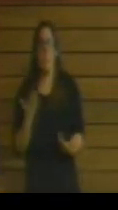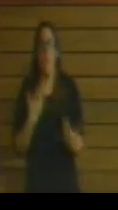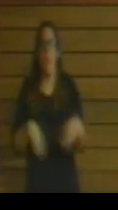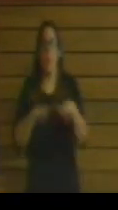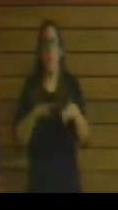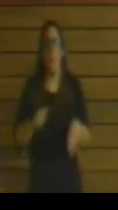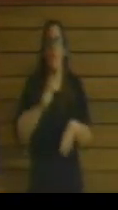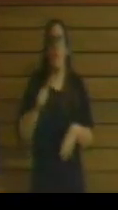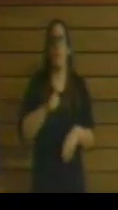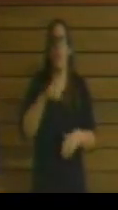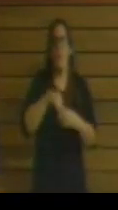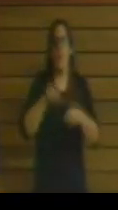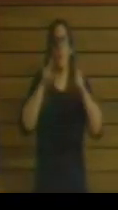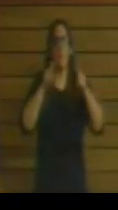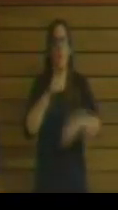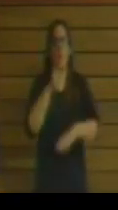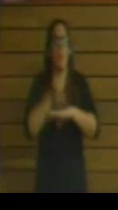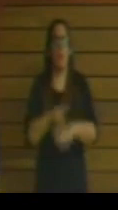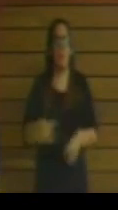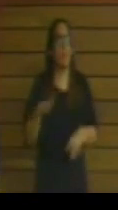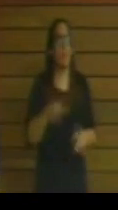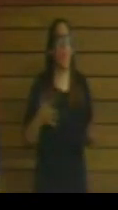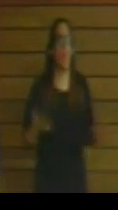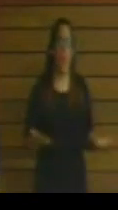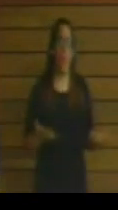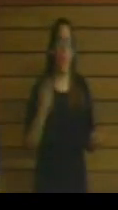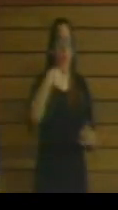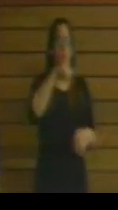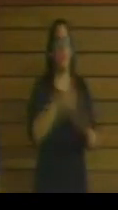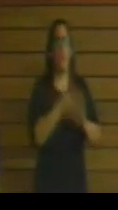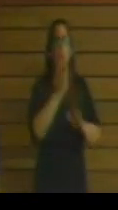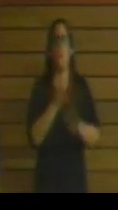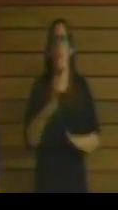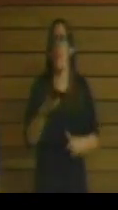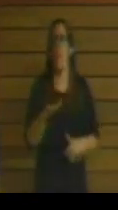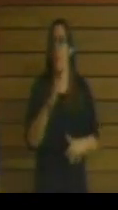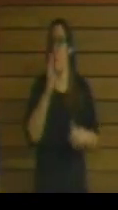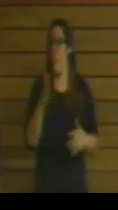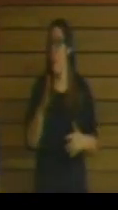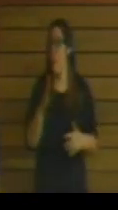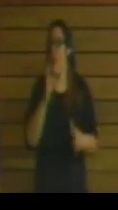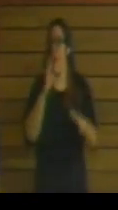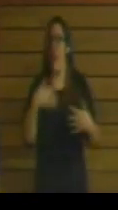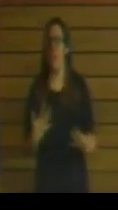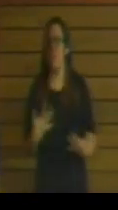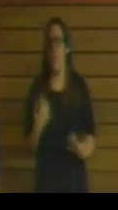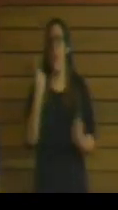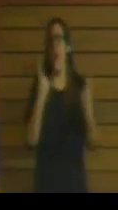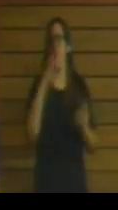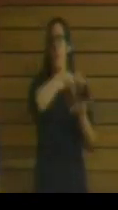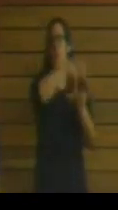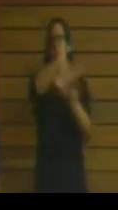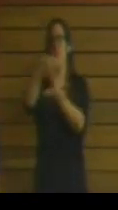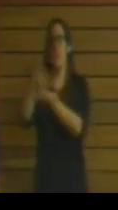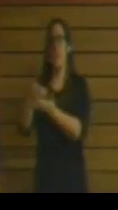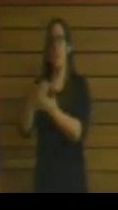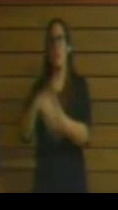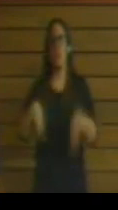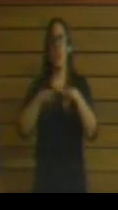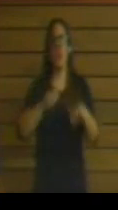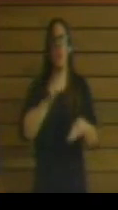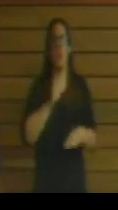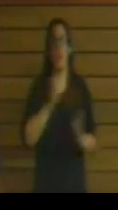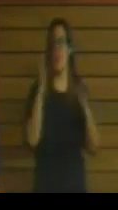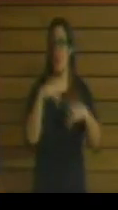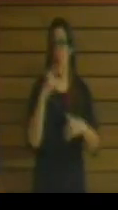oportunidades en las enseñanzas obligatorias? ¿Dónde la están llevando ustedes? Porque a día de hoy hay centros que no tienen igualdad de oportunidades,